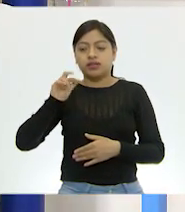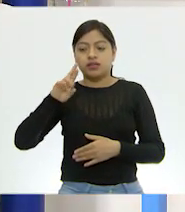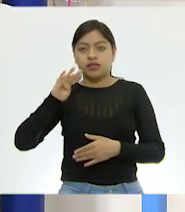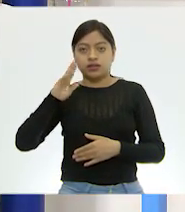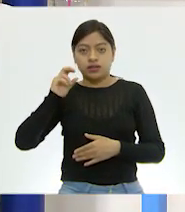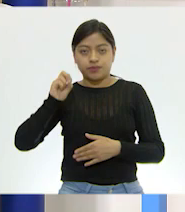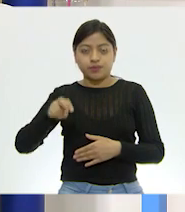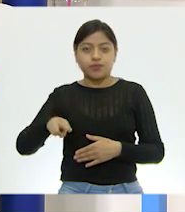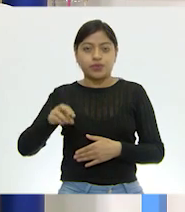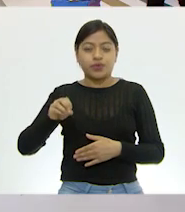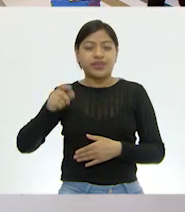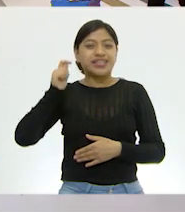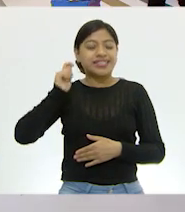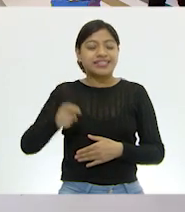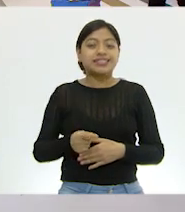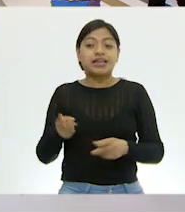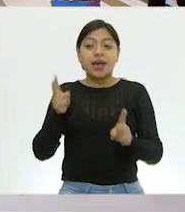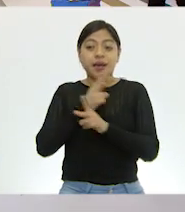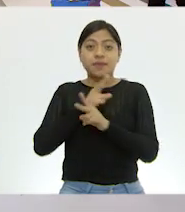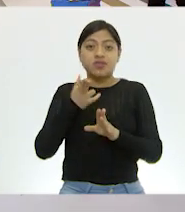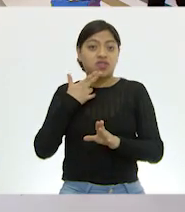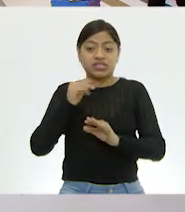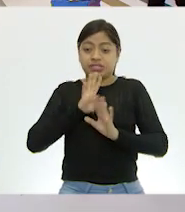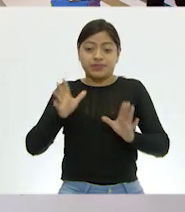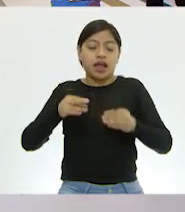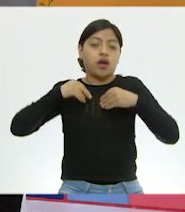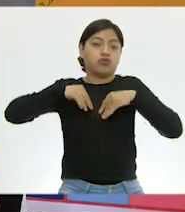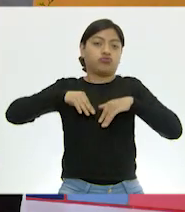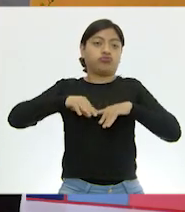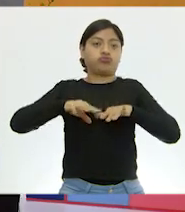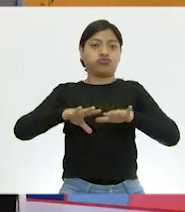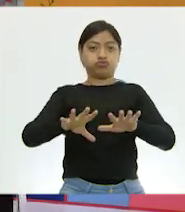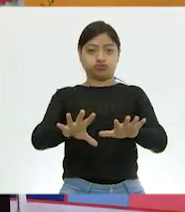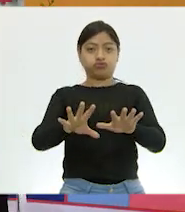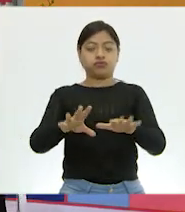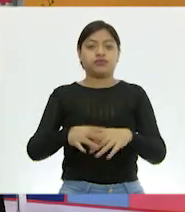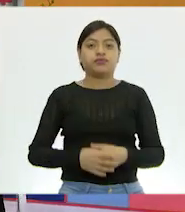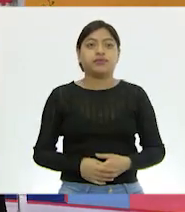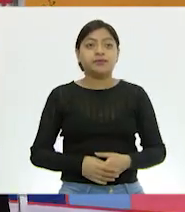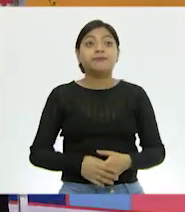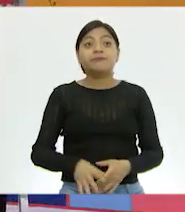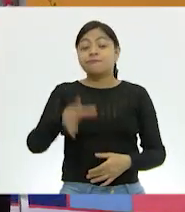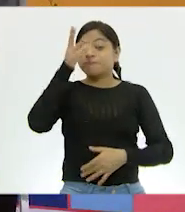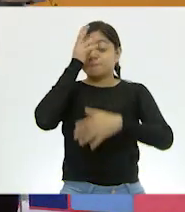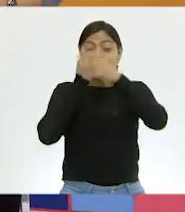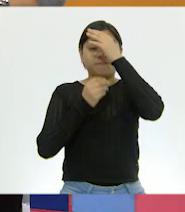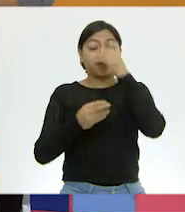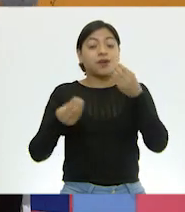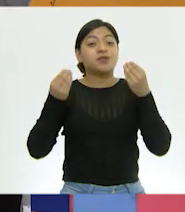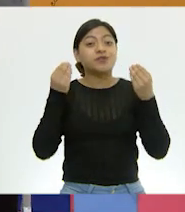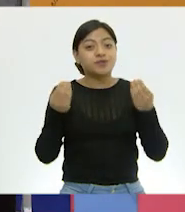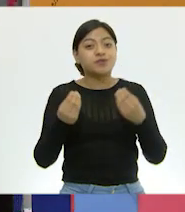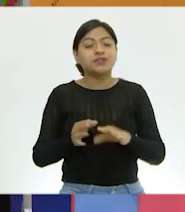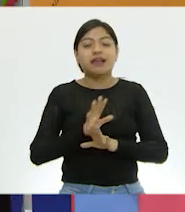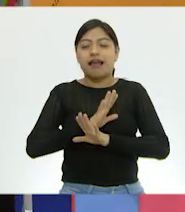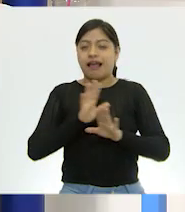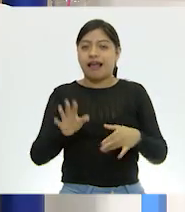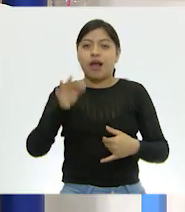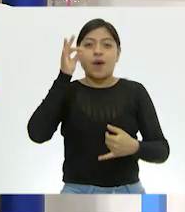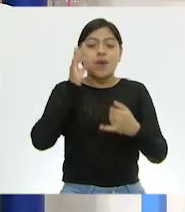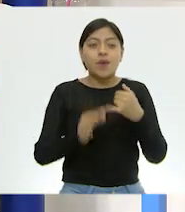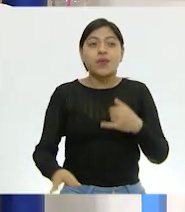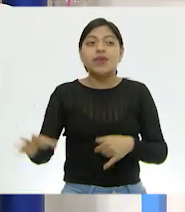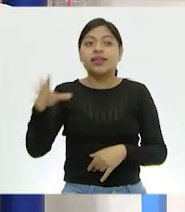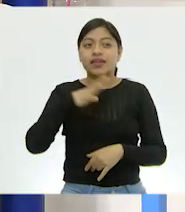A exhalar. Exactamente. ¿Qué tal? Muy bien. Vamos muy bien. Estamos aprendiendo muchísimo. Ahora, por último,